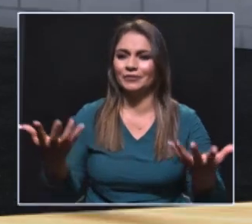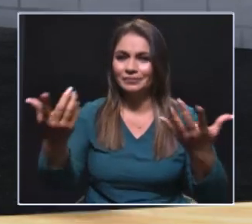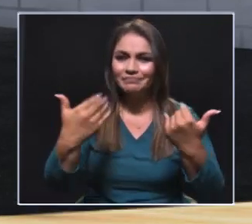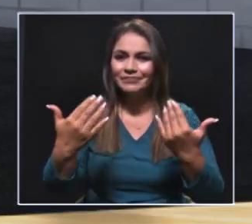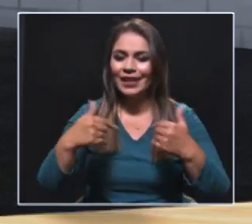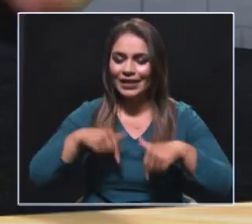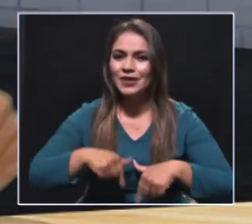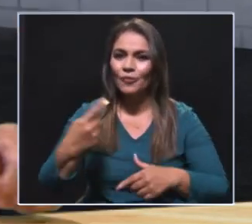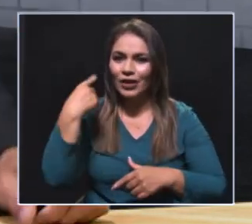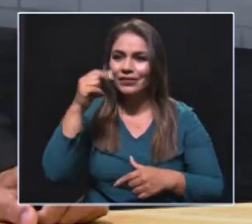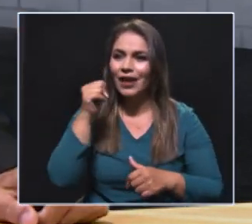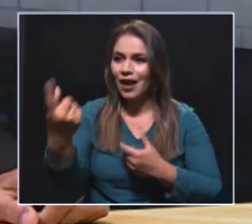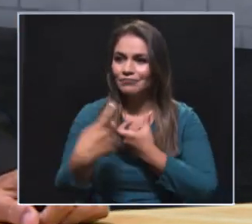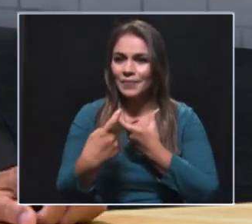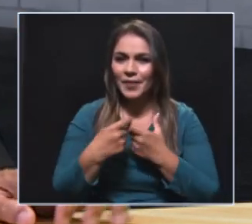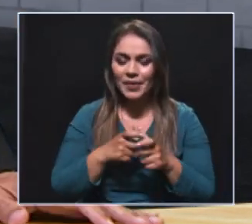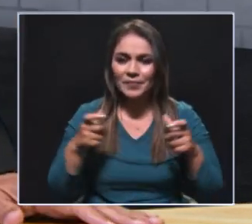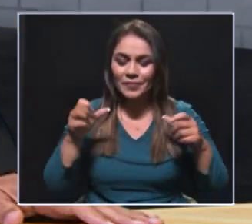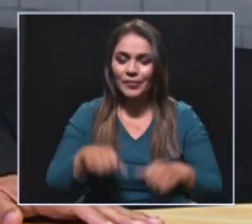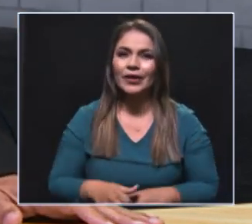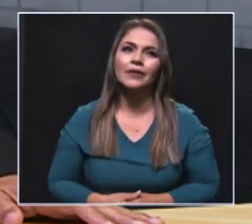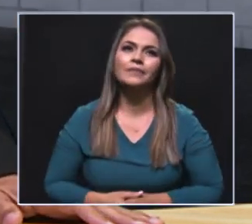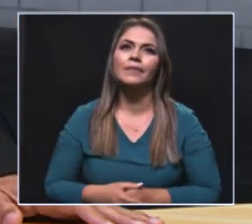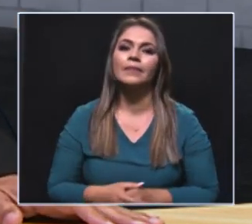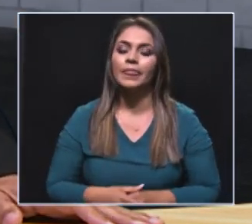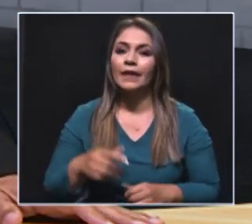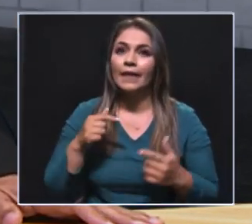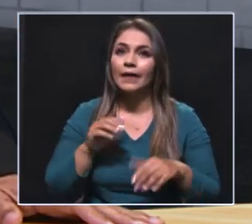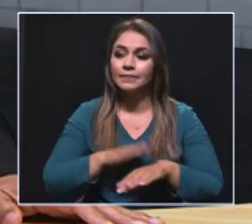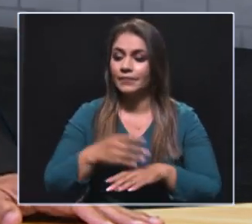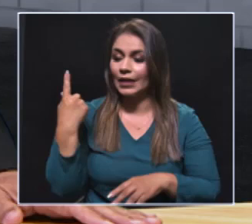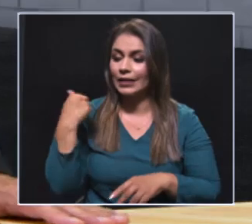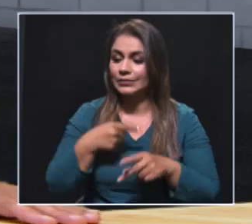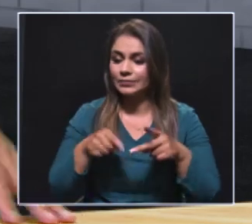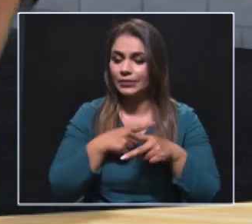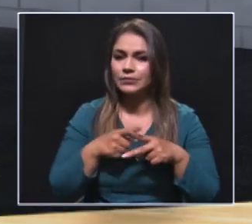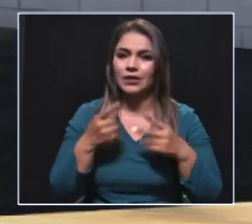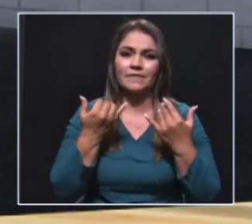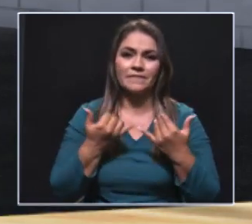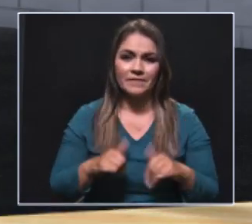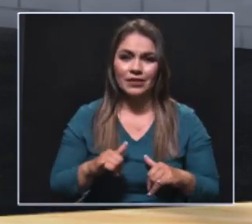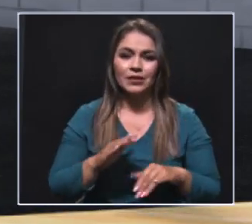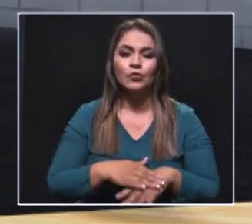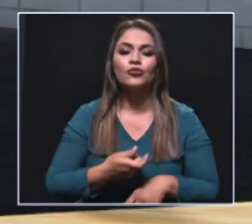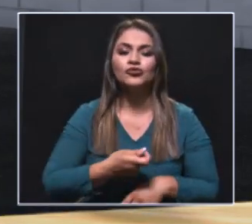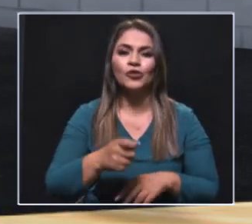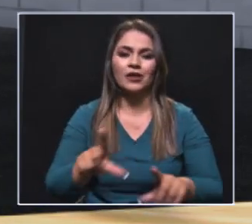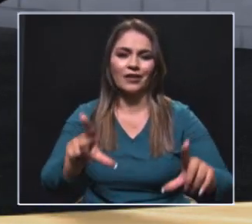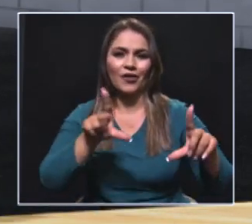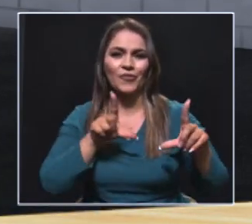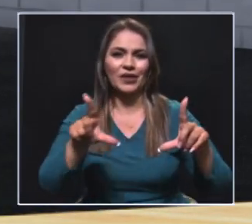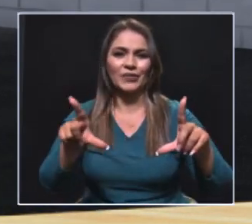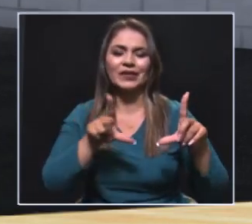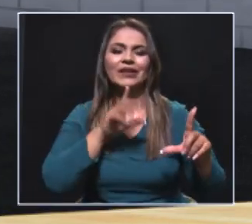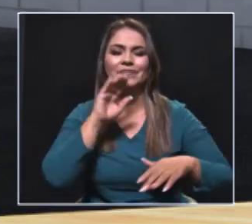la escuela de política para mujeres del departamento de Antioquia, que ahí, ahí, en la semana pasada terminamos y la vamos a graduar, a certificar con el